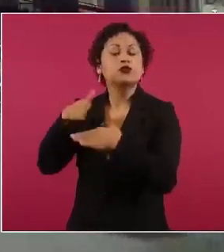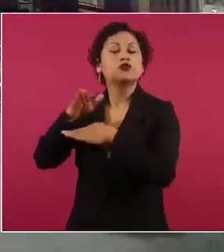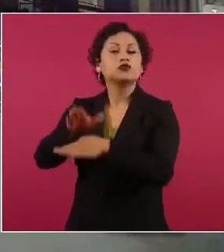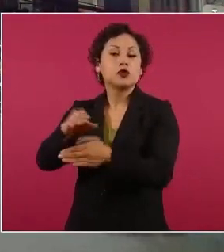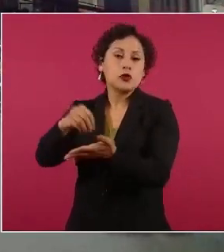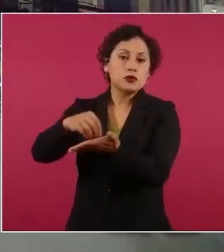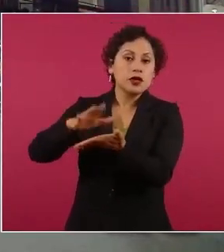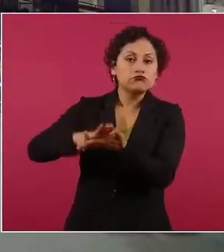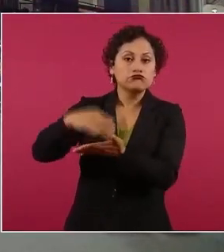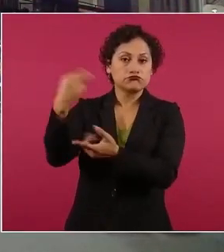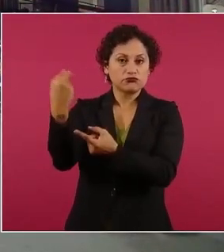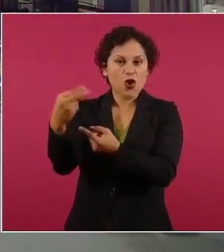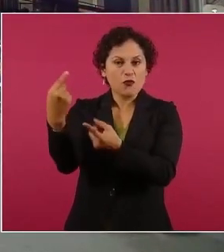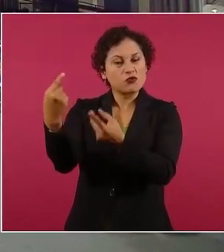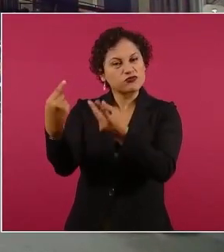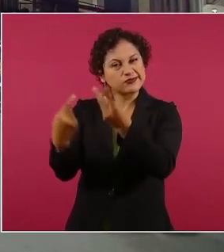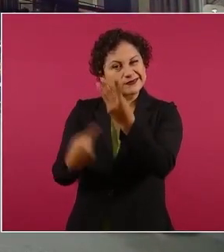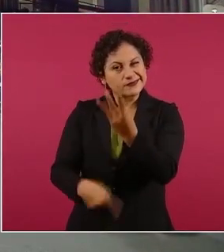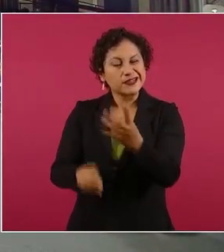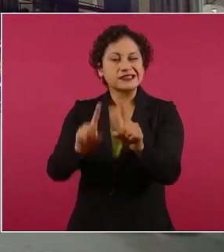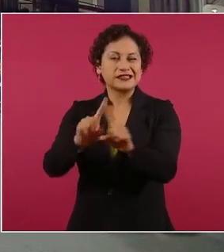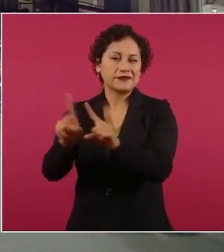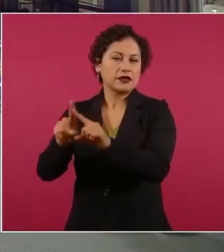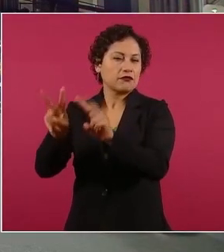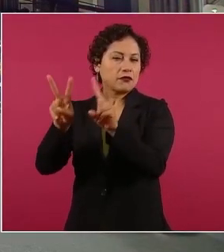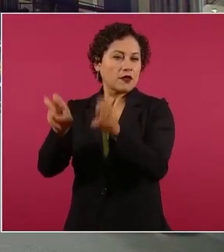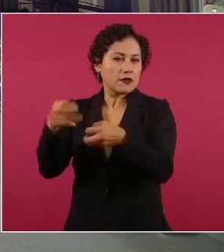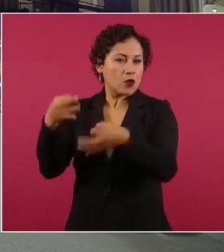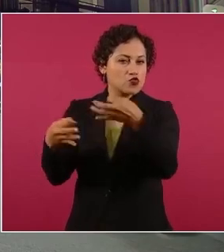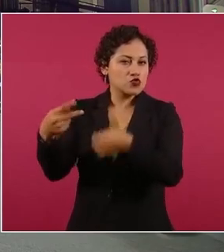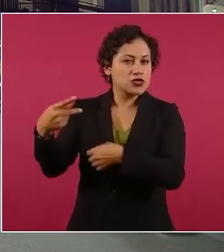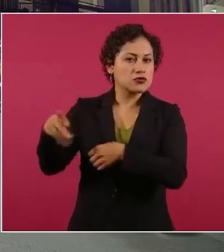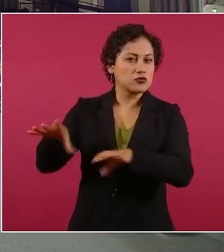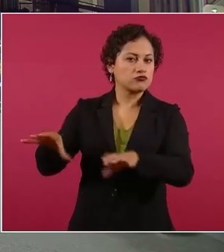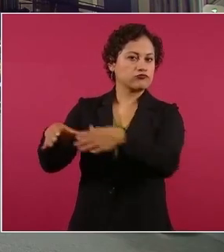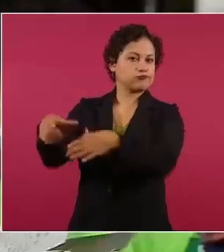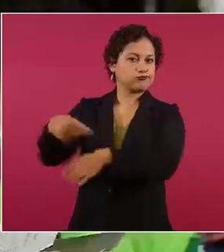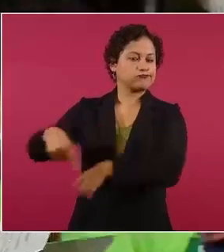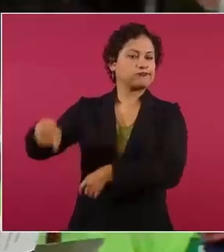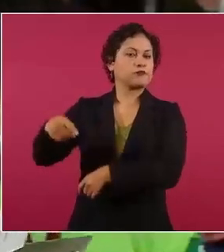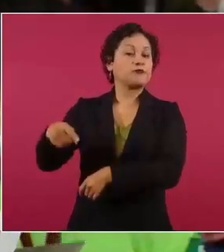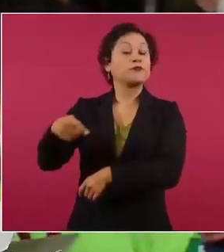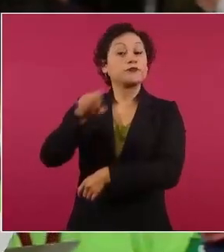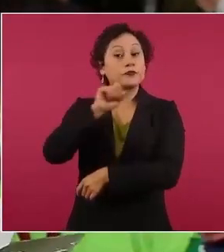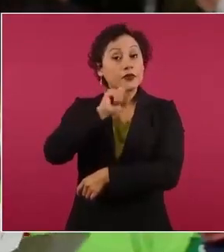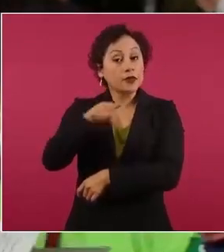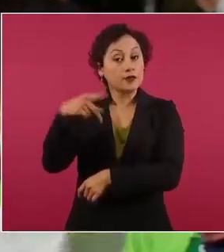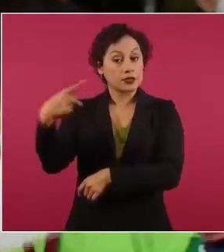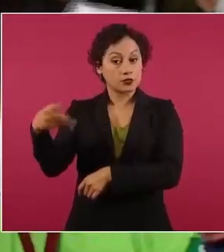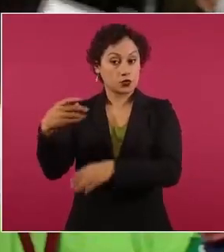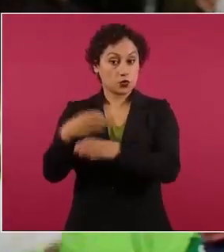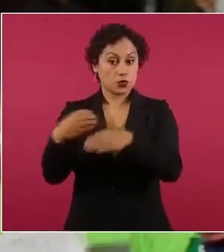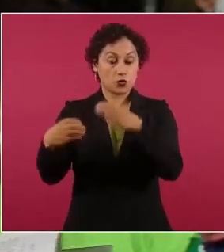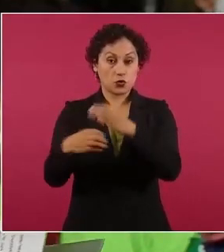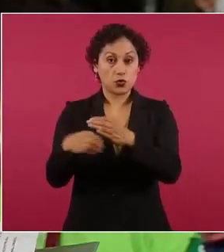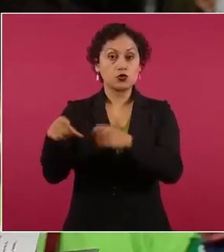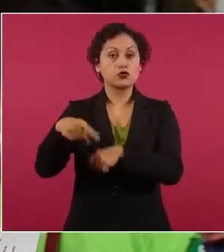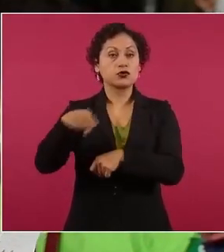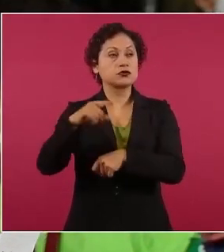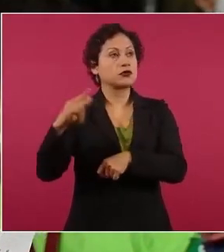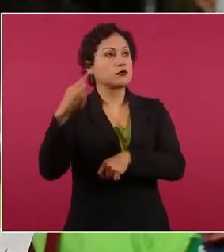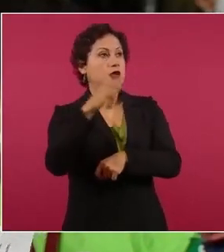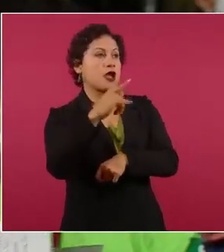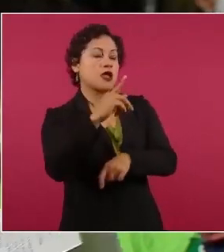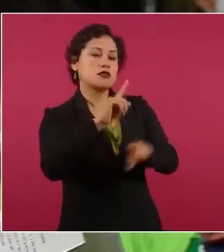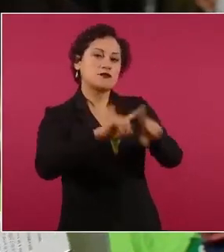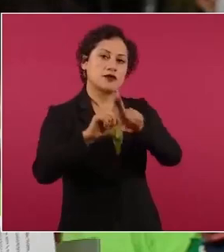todo esto que tiene que ver con lo jurídico e incluso de los bienes que han quedado de los activos pues